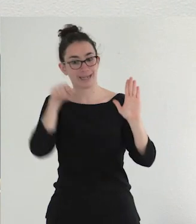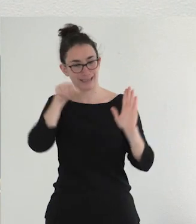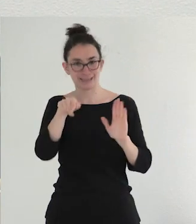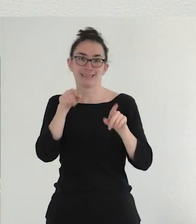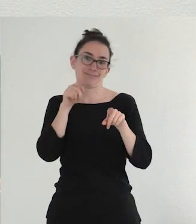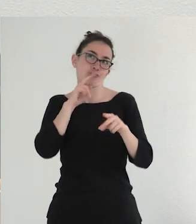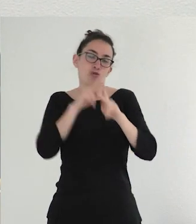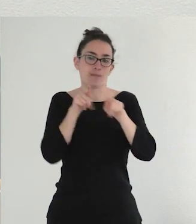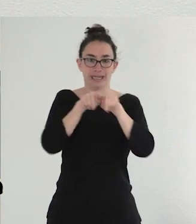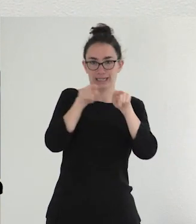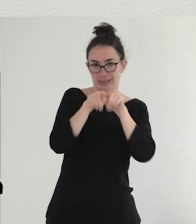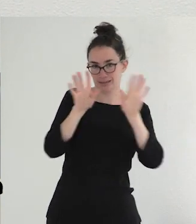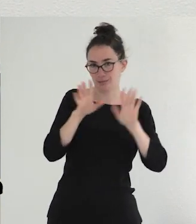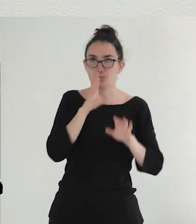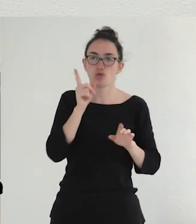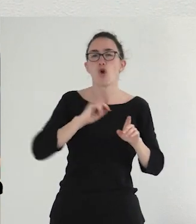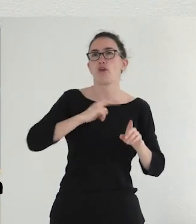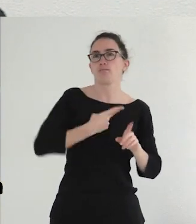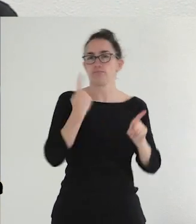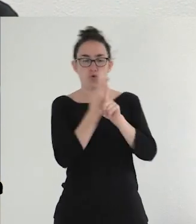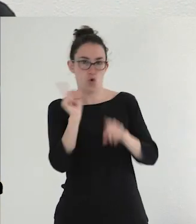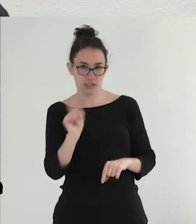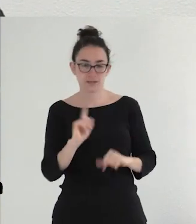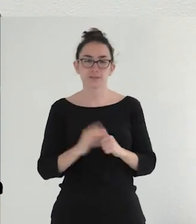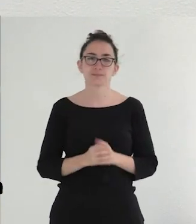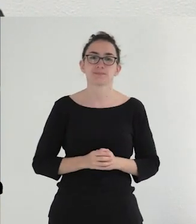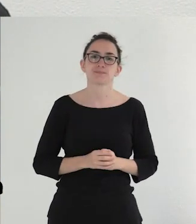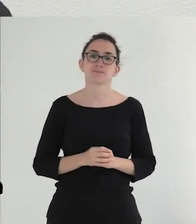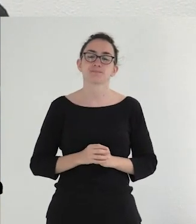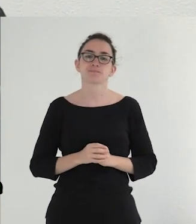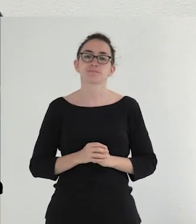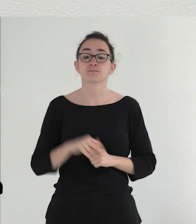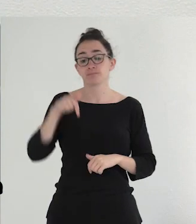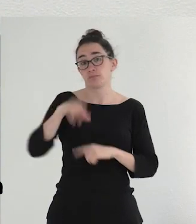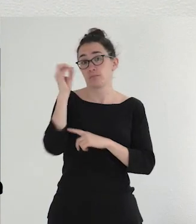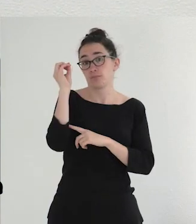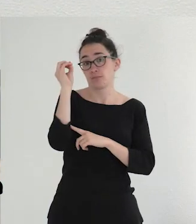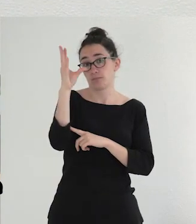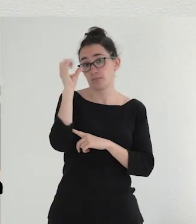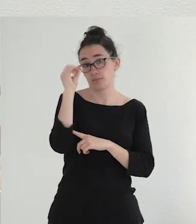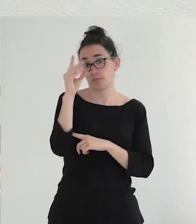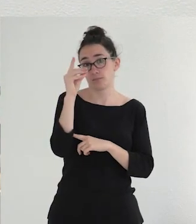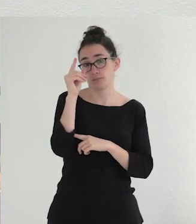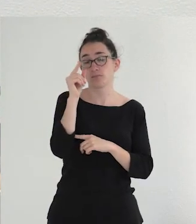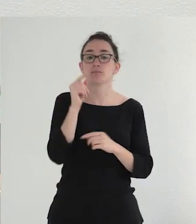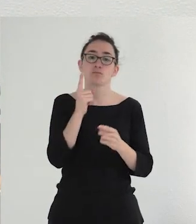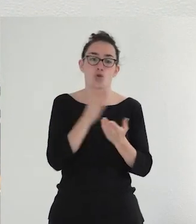una apuesta transfoba. Dicho eso, esta intervención tiene como, bueno, dos ejes principales.